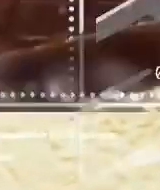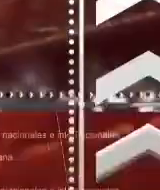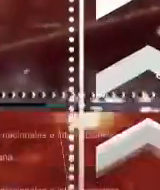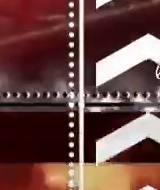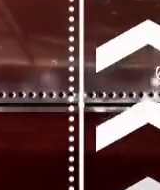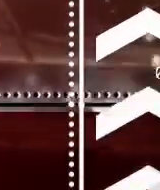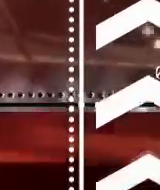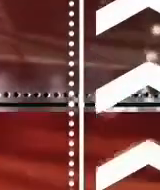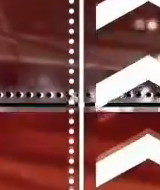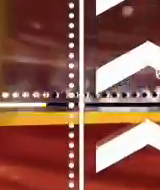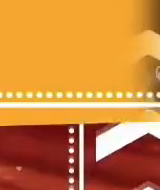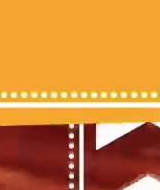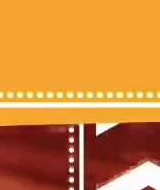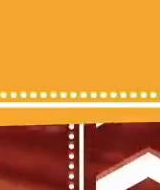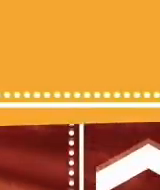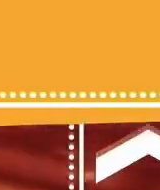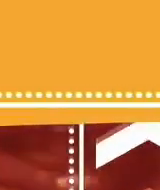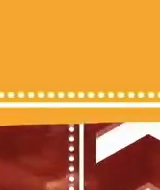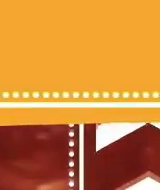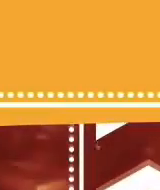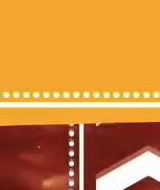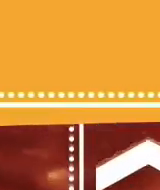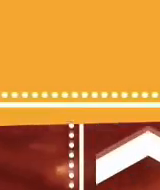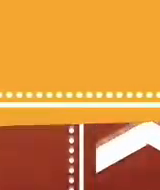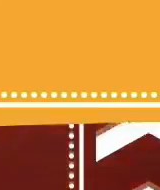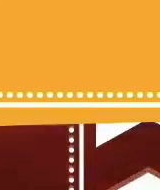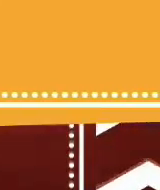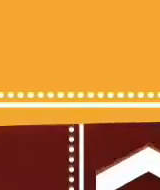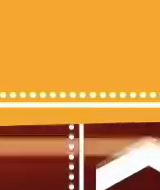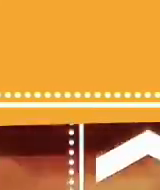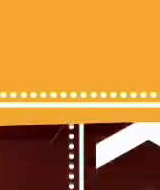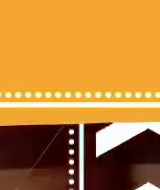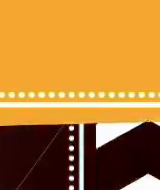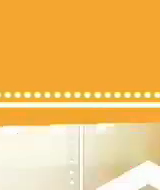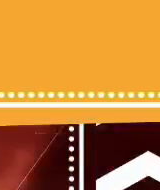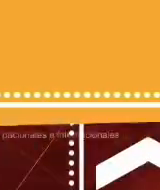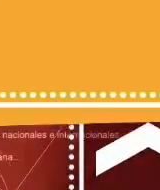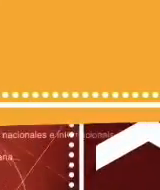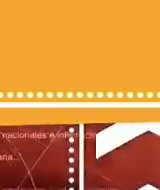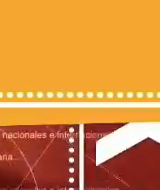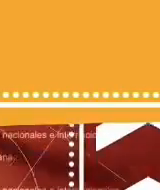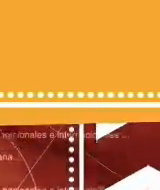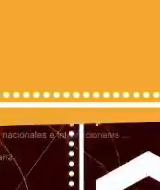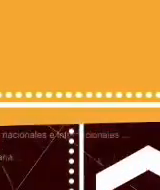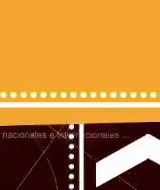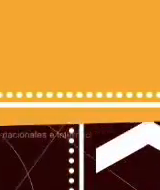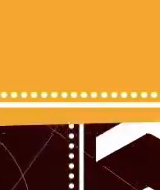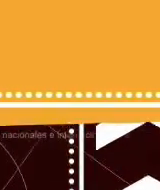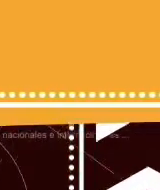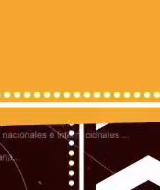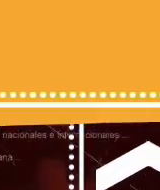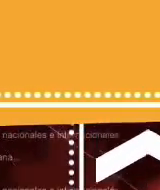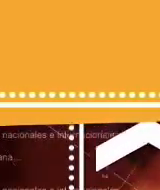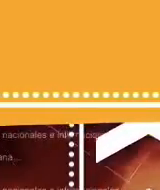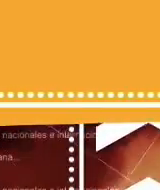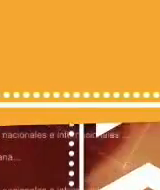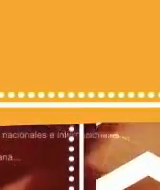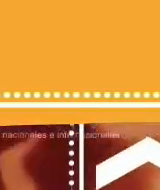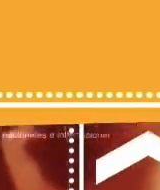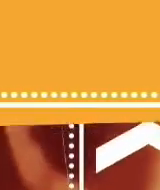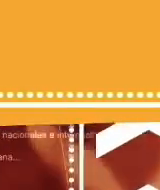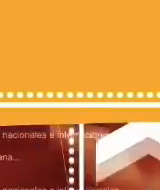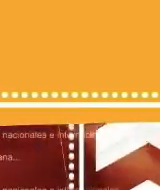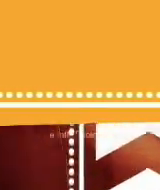José Ramón Fernández. Una entrevista especial de Hora Cero y Canal 28. Domingo, 26 de